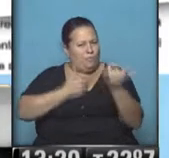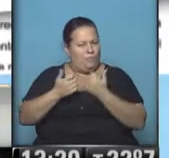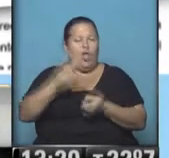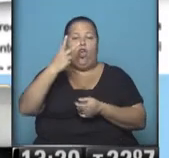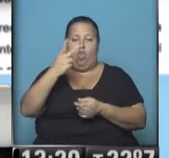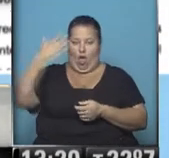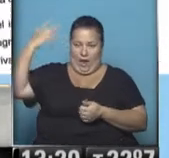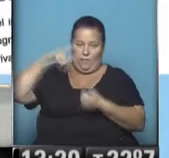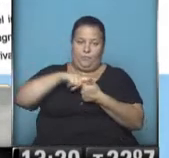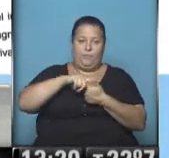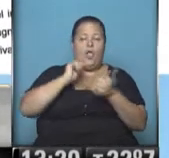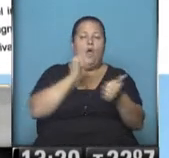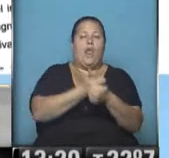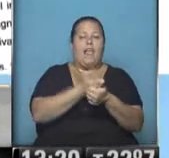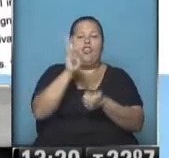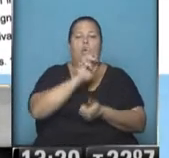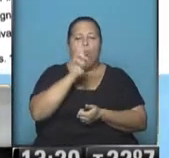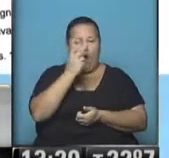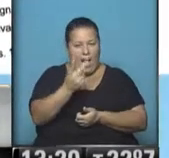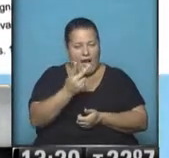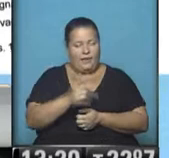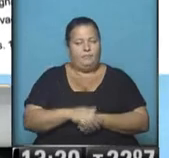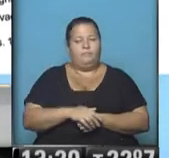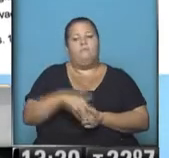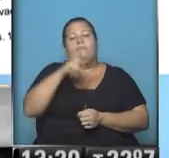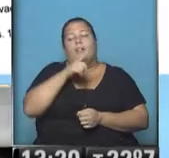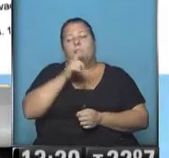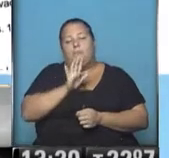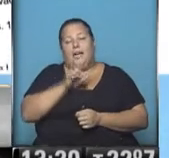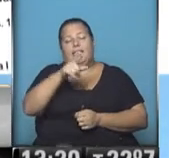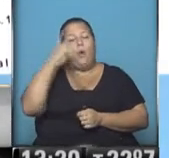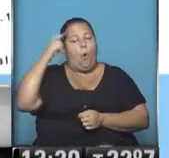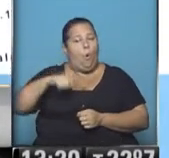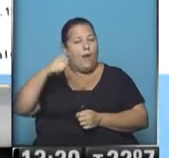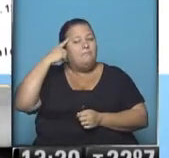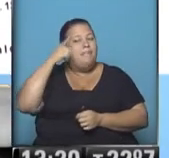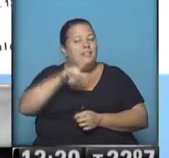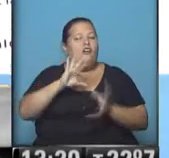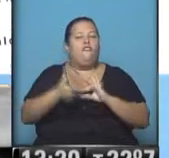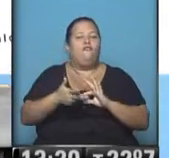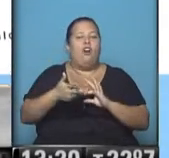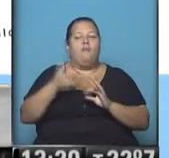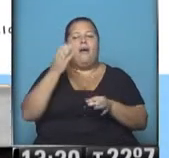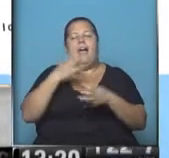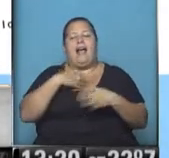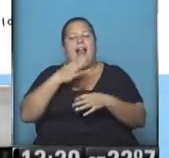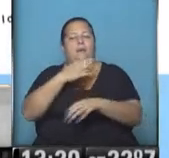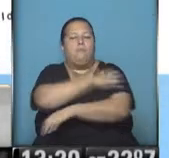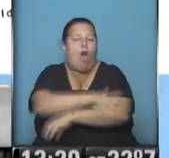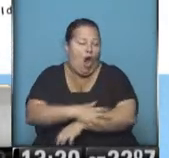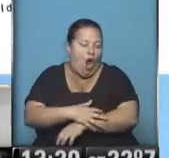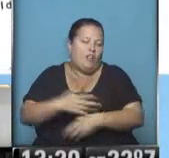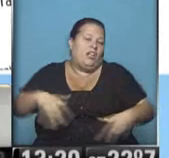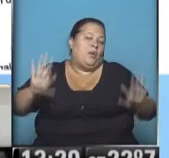es importante también. Es el caso de la violación de esas dos chicas que supuestamente para estos jueces, por su condición de clase, por su condición social,